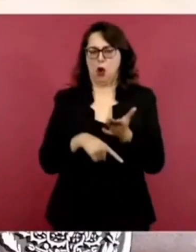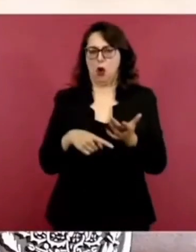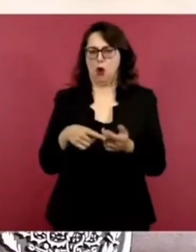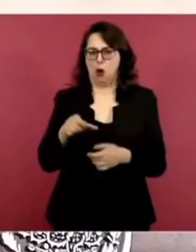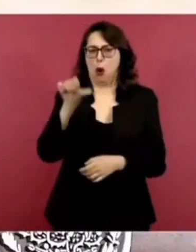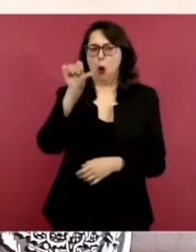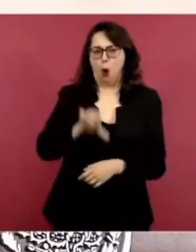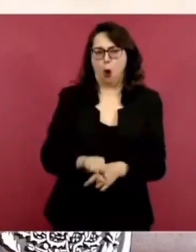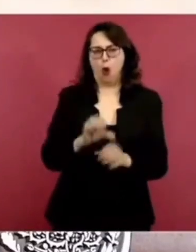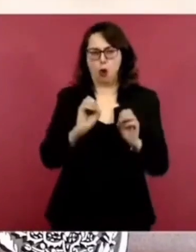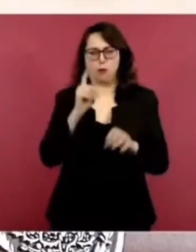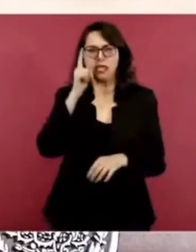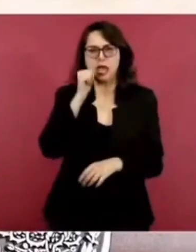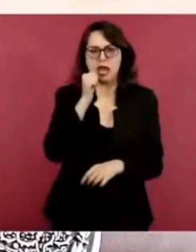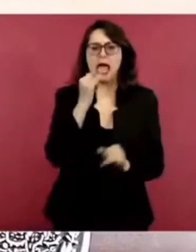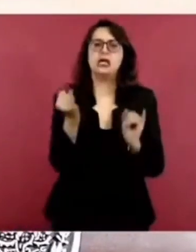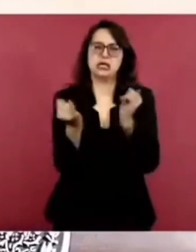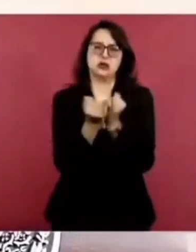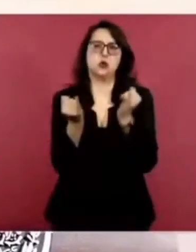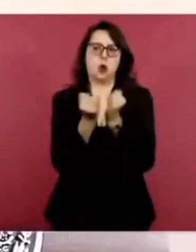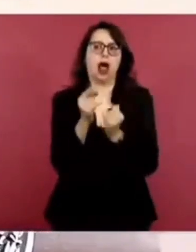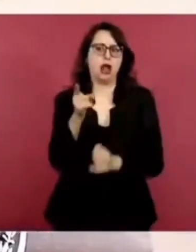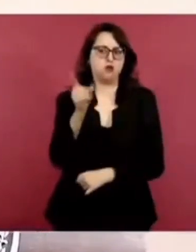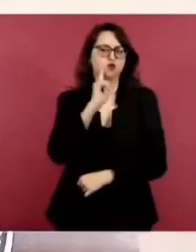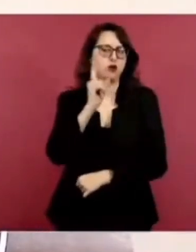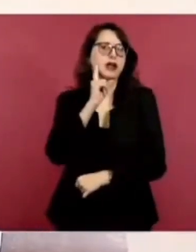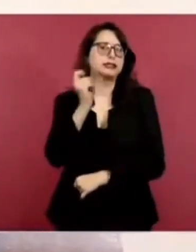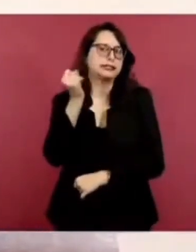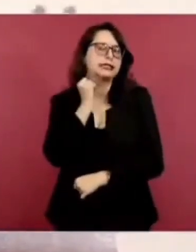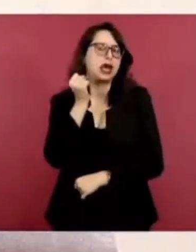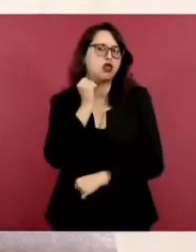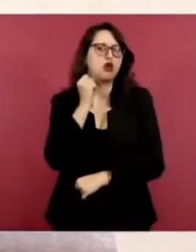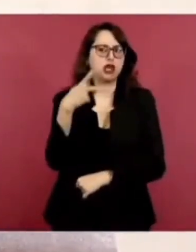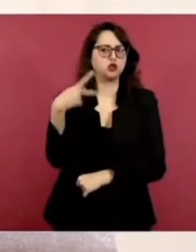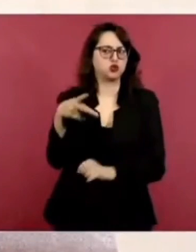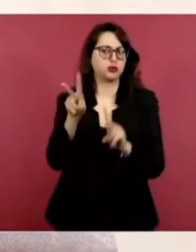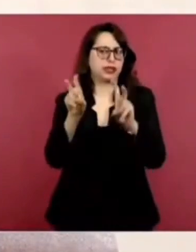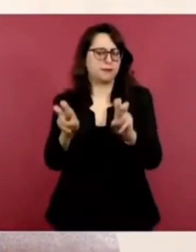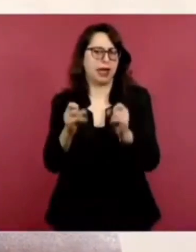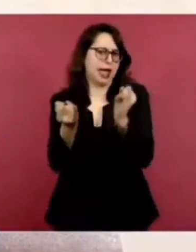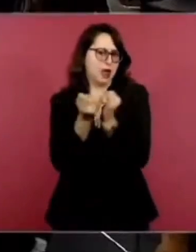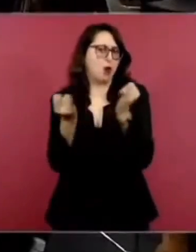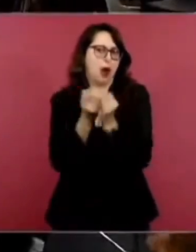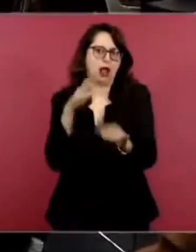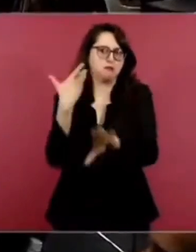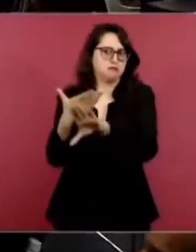espérense porque no tarda, se toca el tema, ¿no?